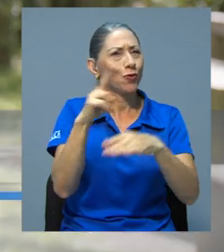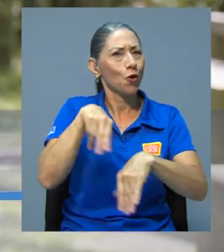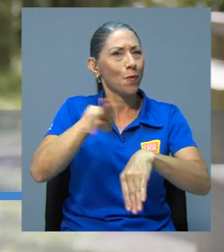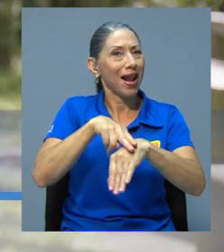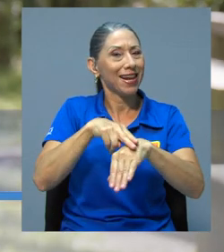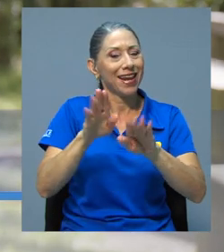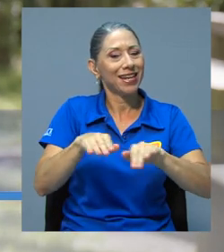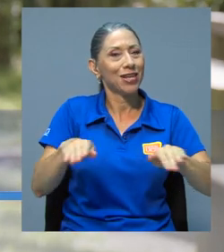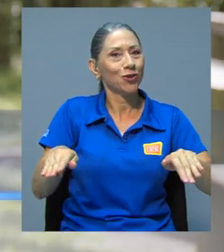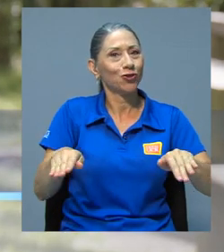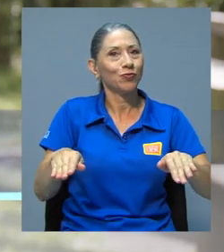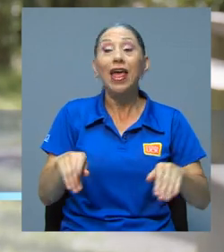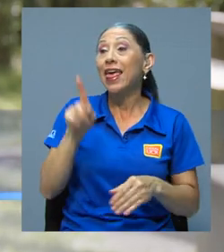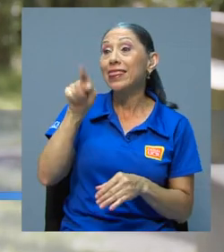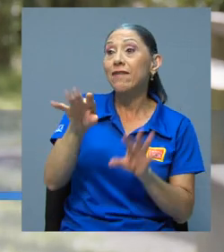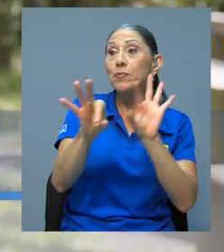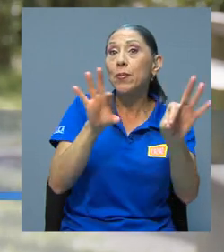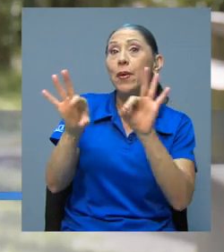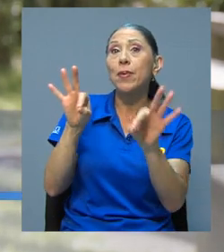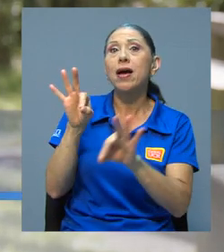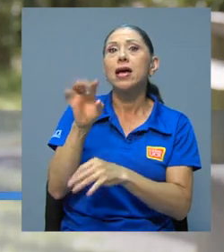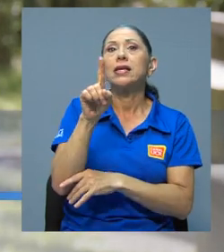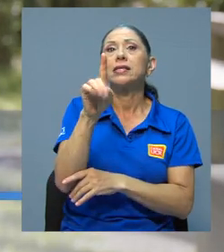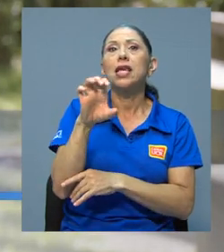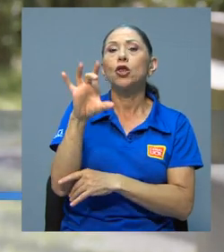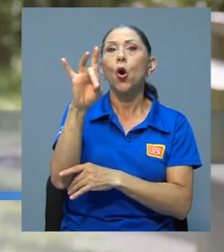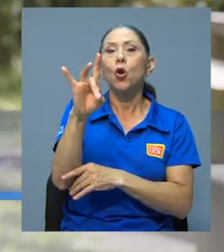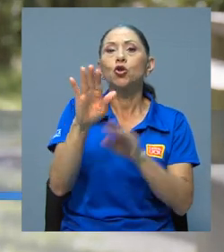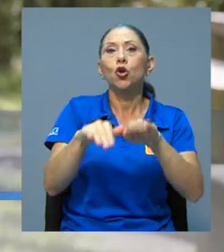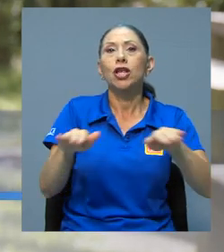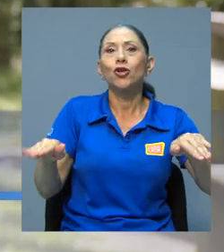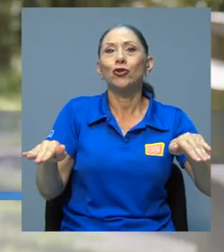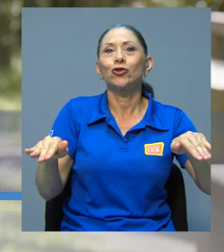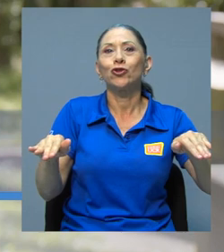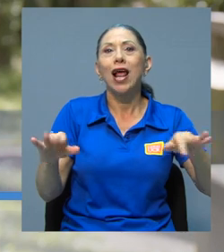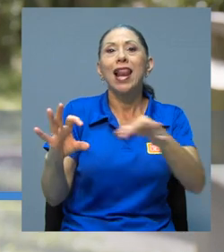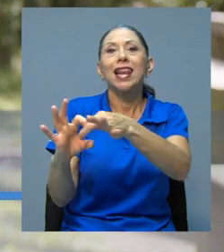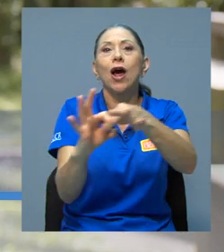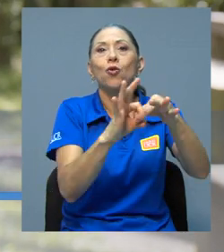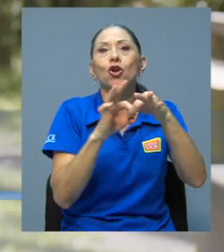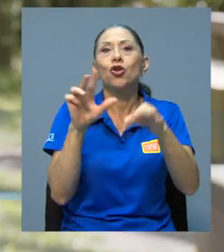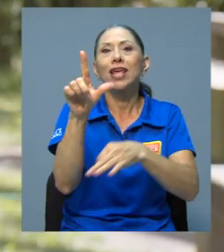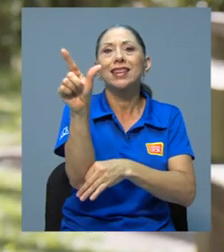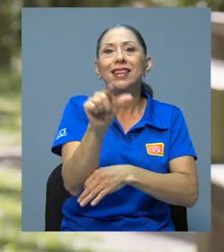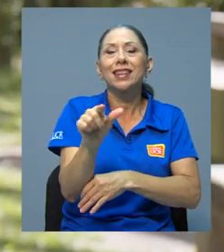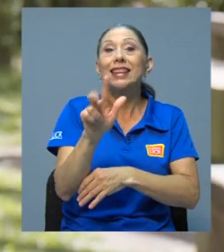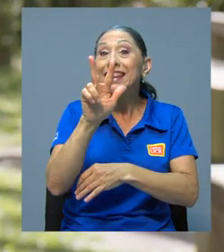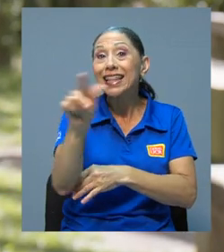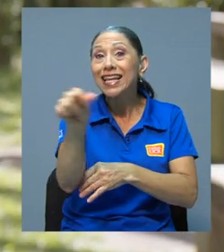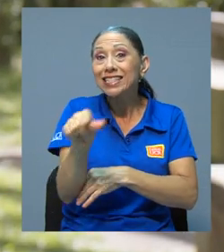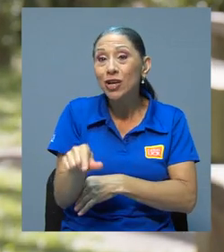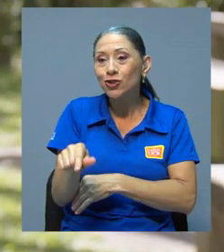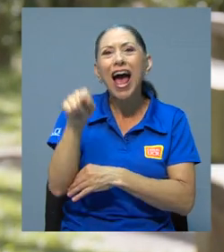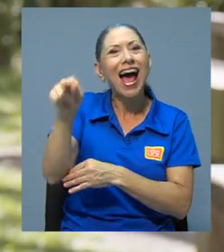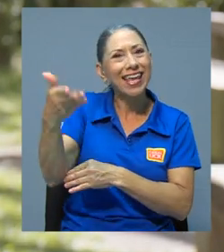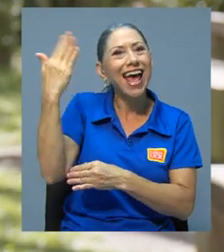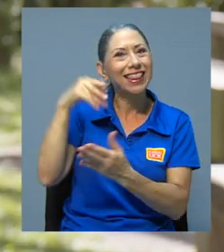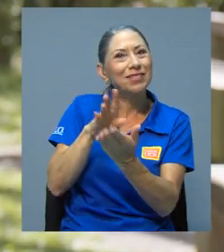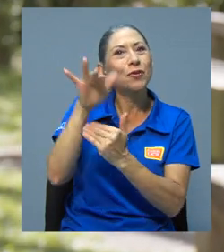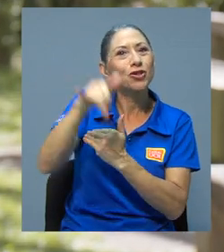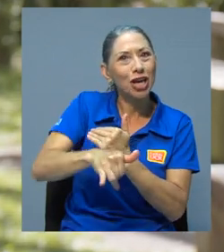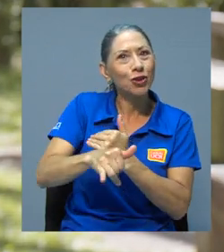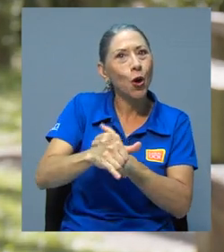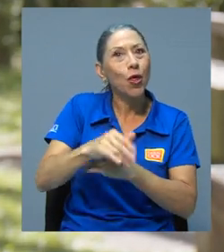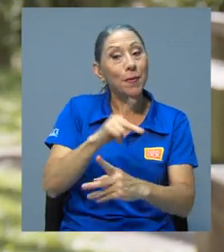muestra de 108 niños del cantón de la Unión de Tres Ríos en donde se había trabajado previamente un proyecto de prevención de obesidad infantil.